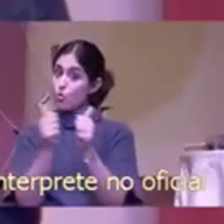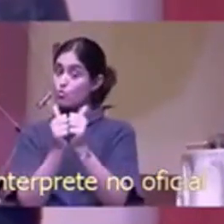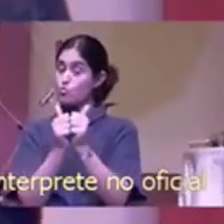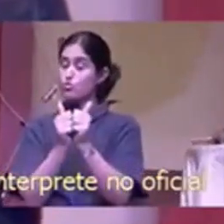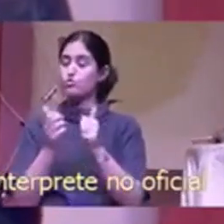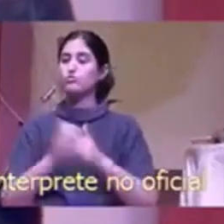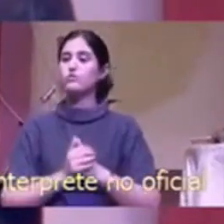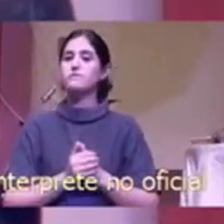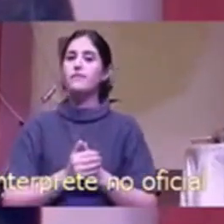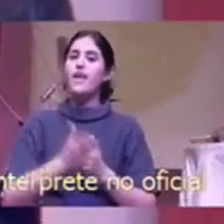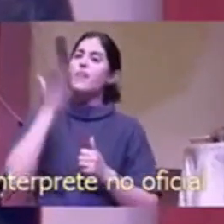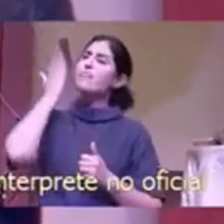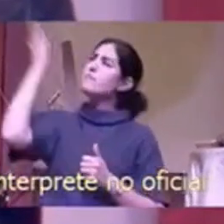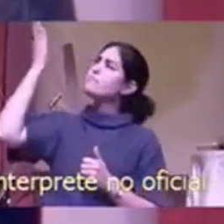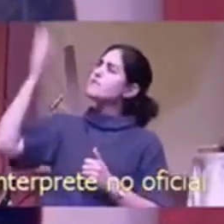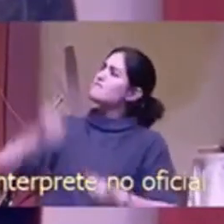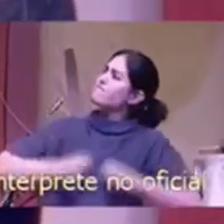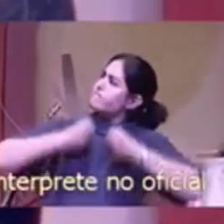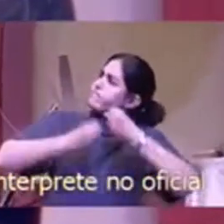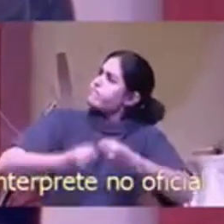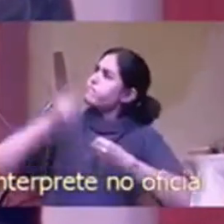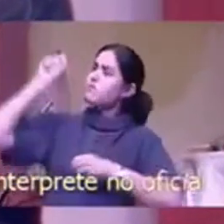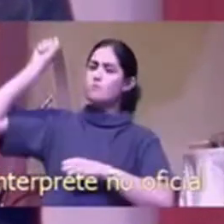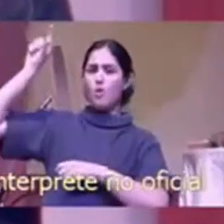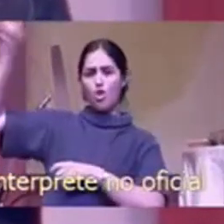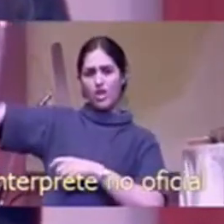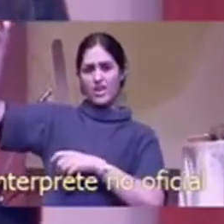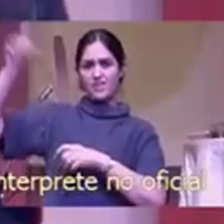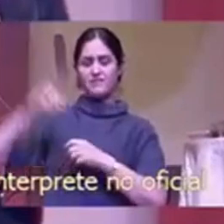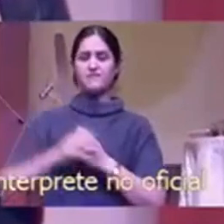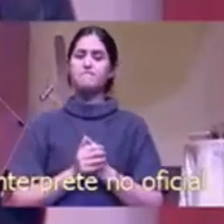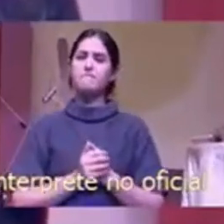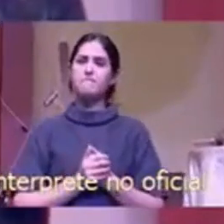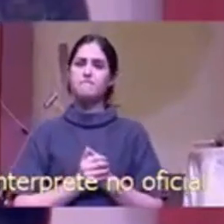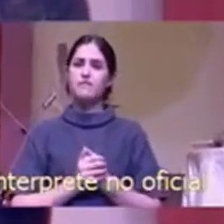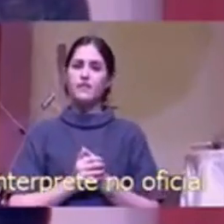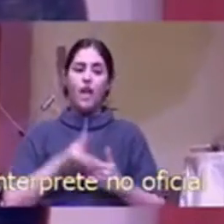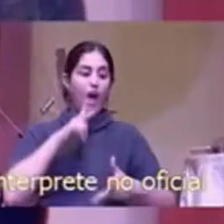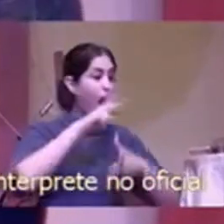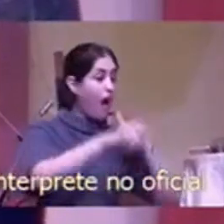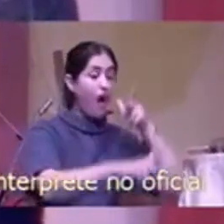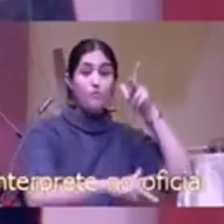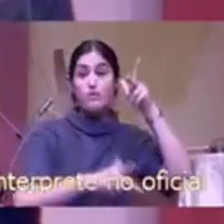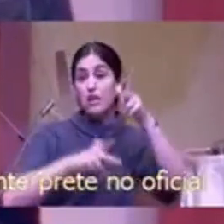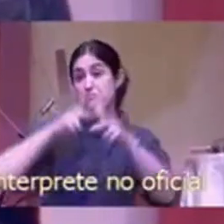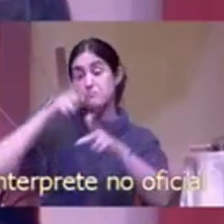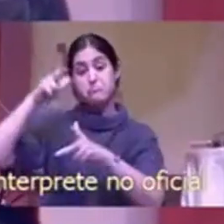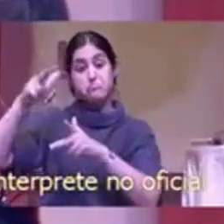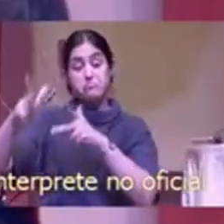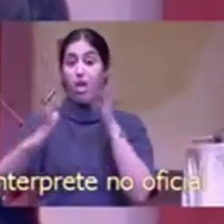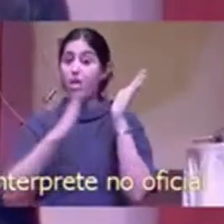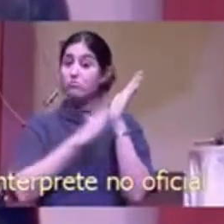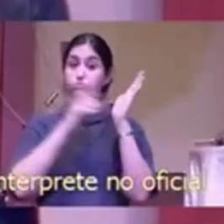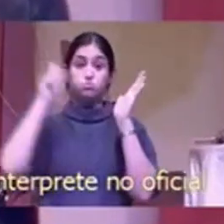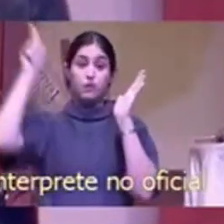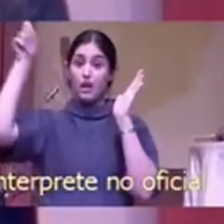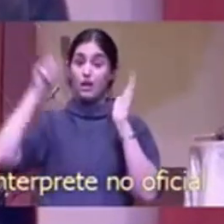Pido que tu poder espiritual hable a través de tu palabra y